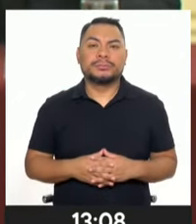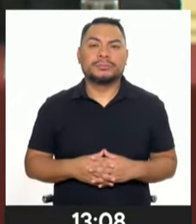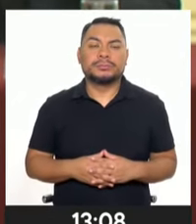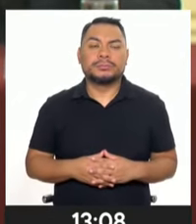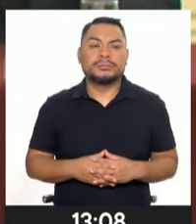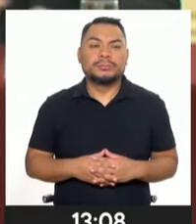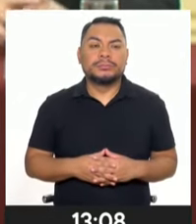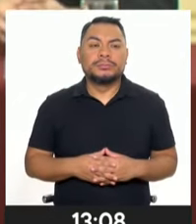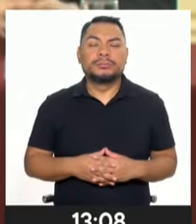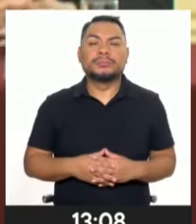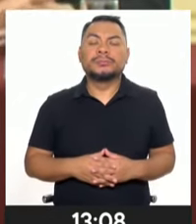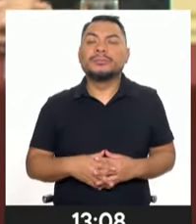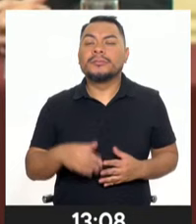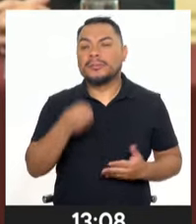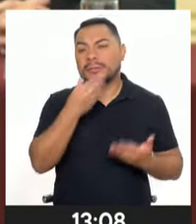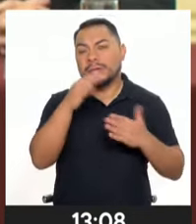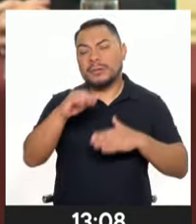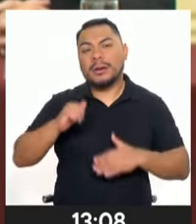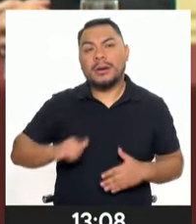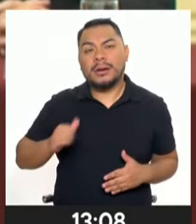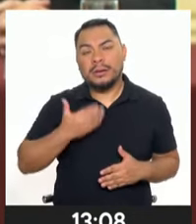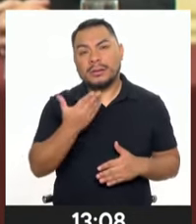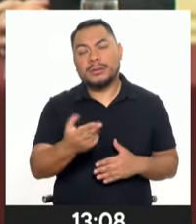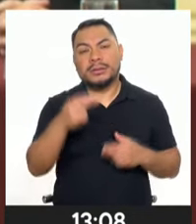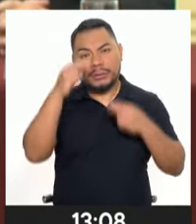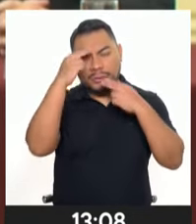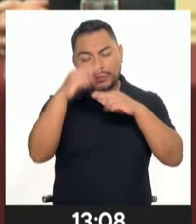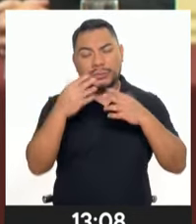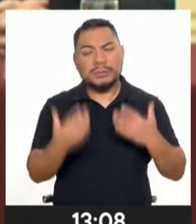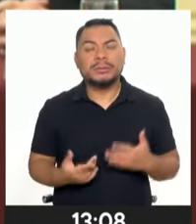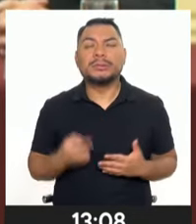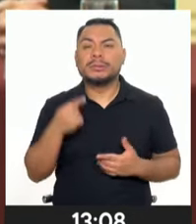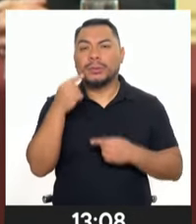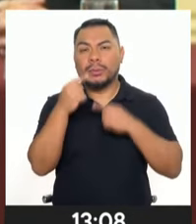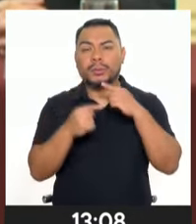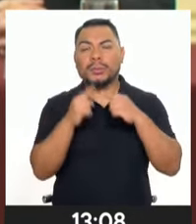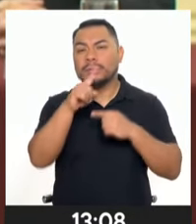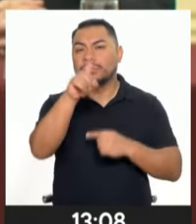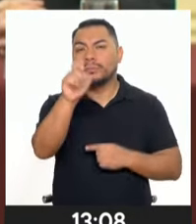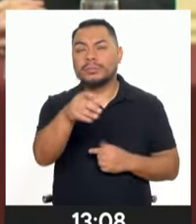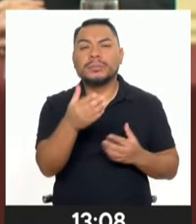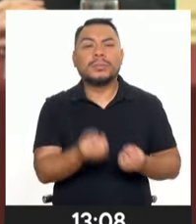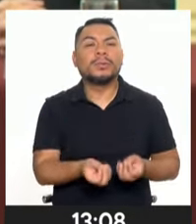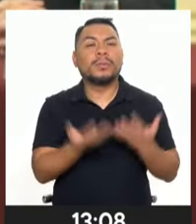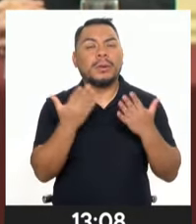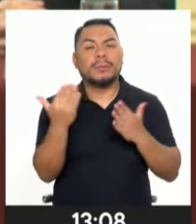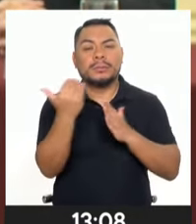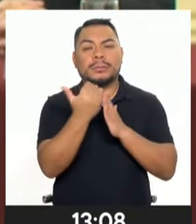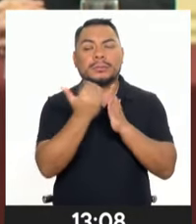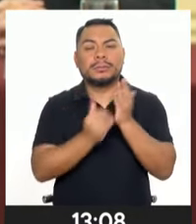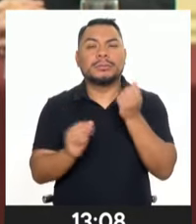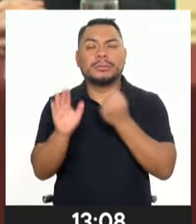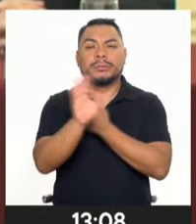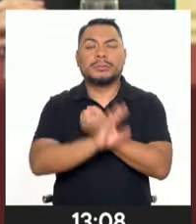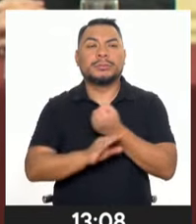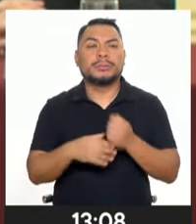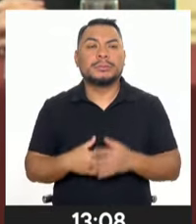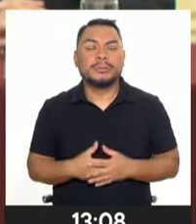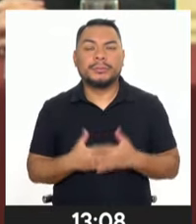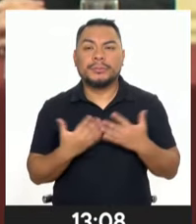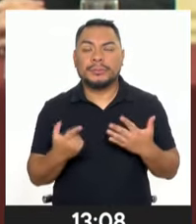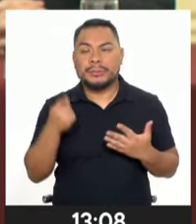Muy buenas tardes, alcalde. Estamos en el parávez cable de noticias. Quiero hacerle la siguiente consulta. De repente, ¿cuáles son las medidas que van a tomar en cuenta, dado que